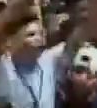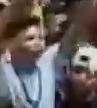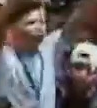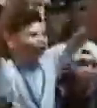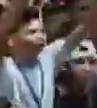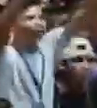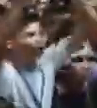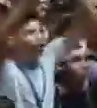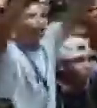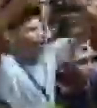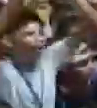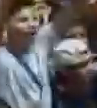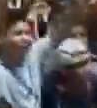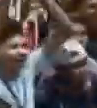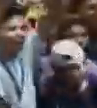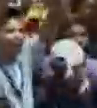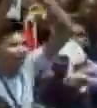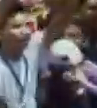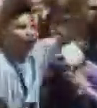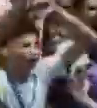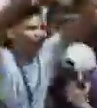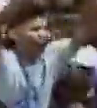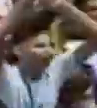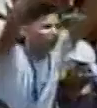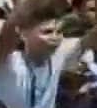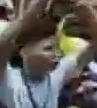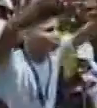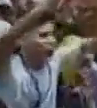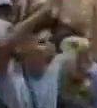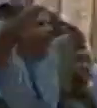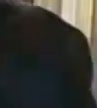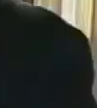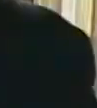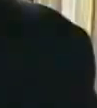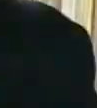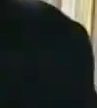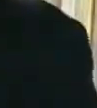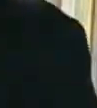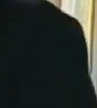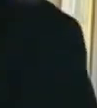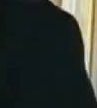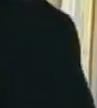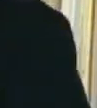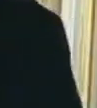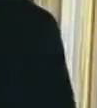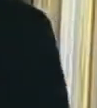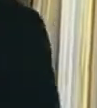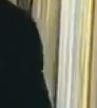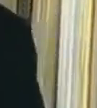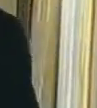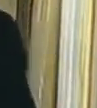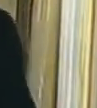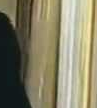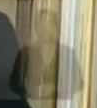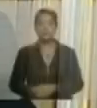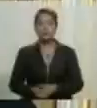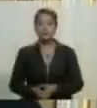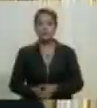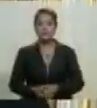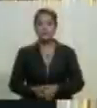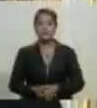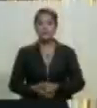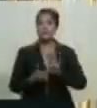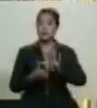¿Y por qué la alegría? Porque es la alegría del pueblo es la alegría del pueblo que se sintetiza en dos